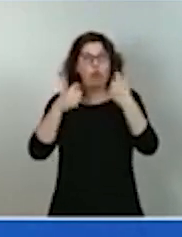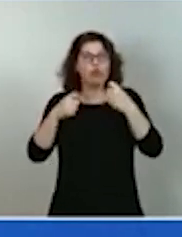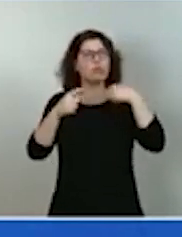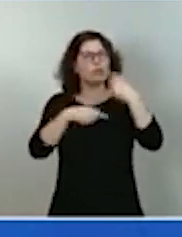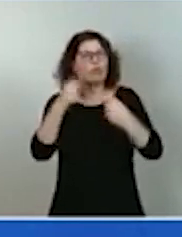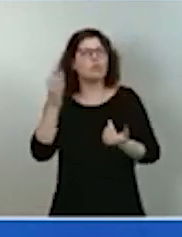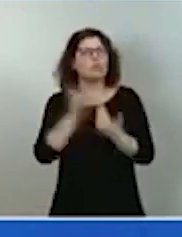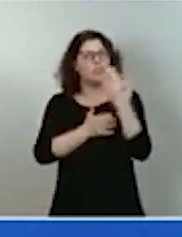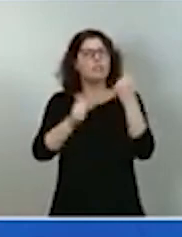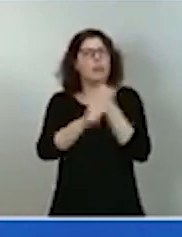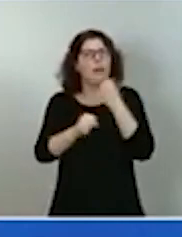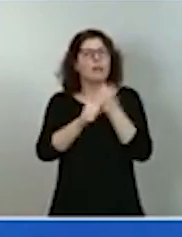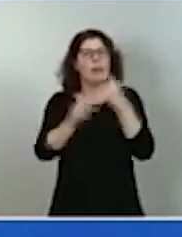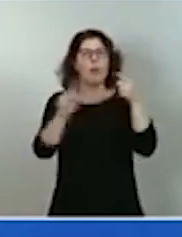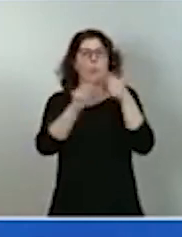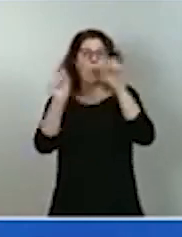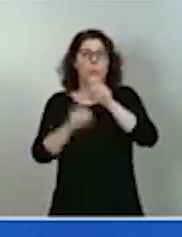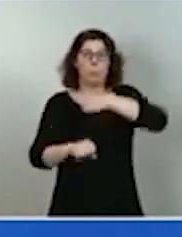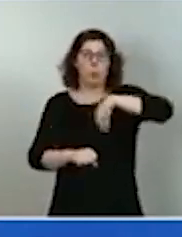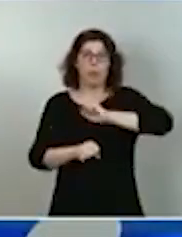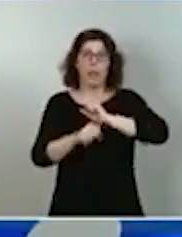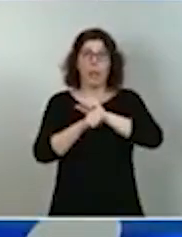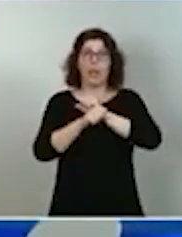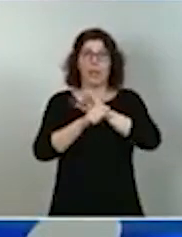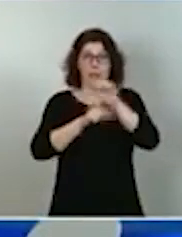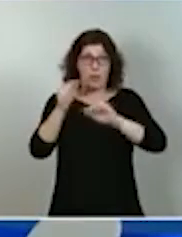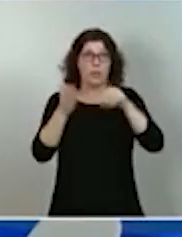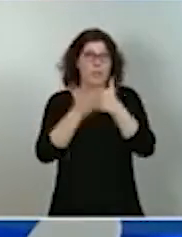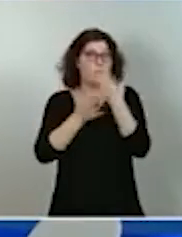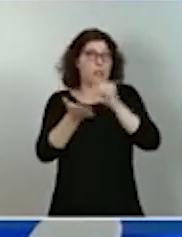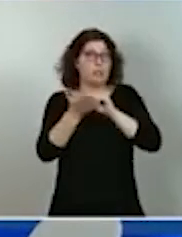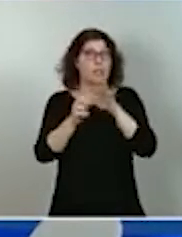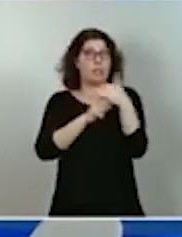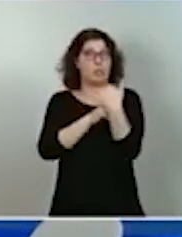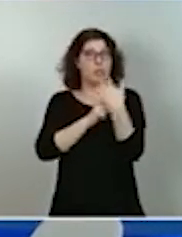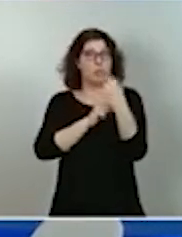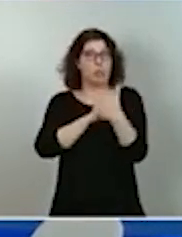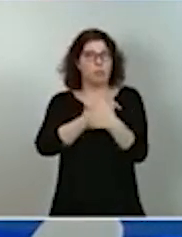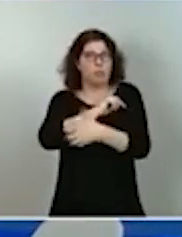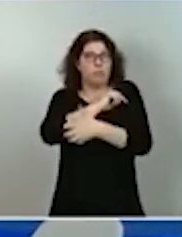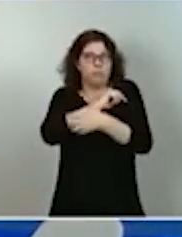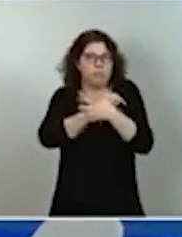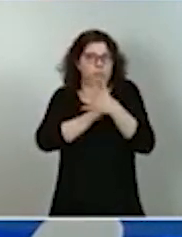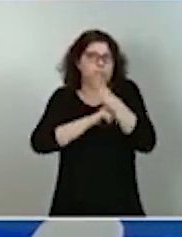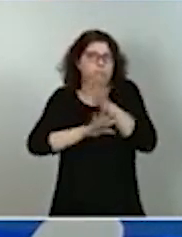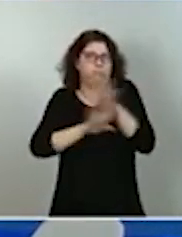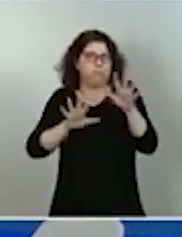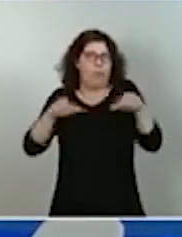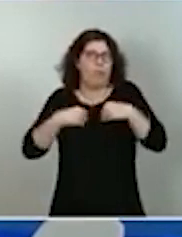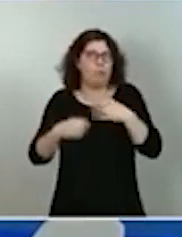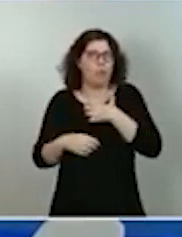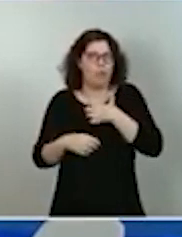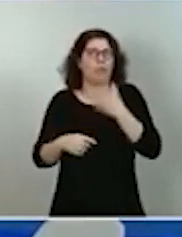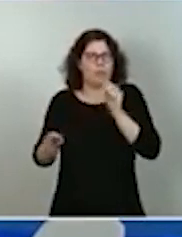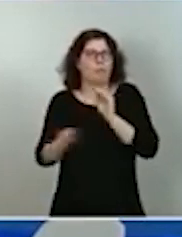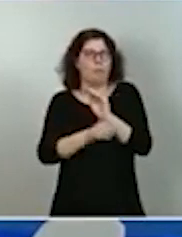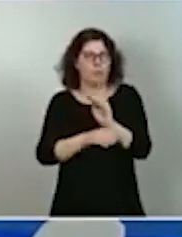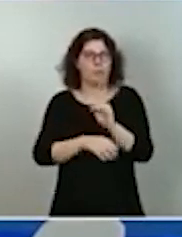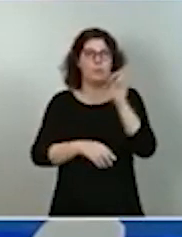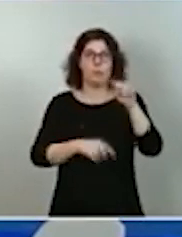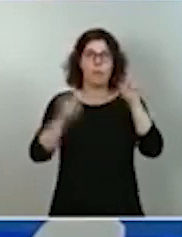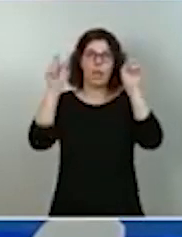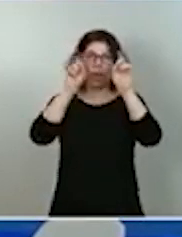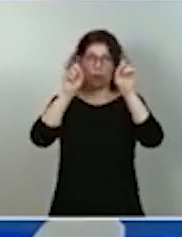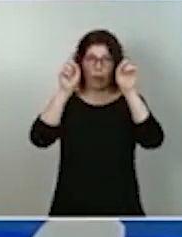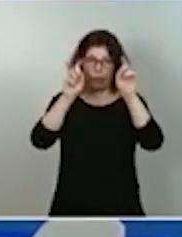del virus y que muchas veces trabajan en condiciones de precariedad inaceptable. Hay que invertir más en educación, hay que invertir más en